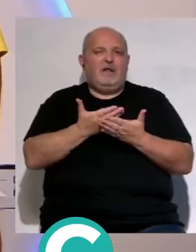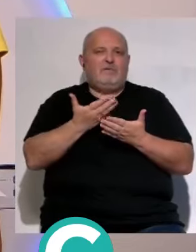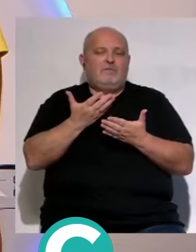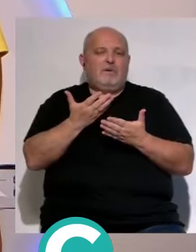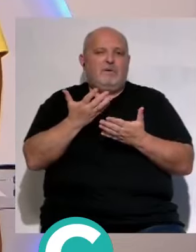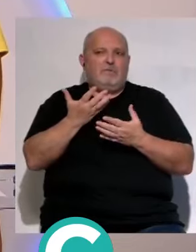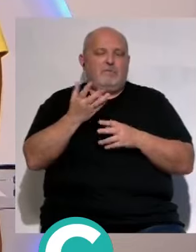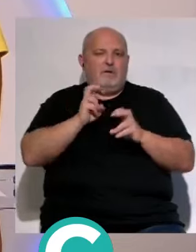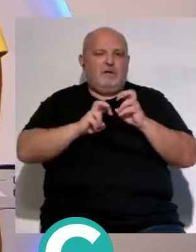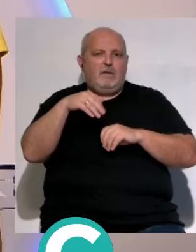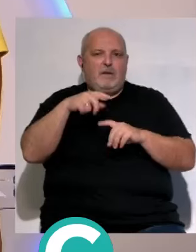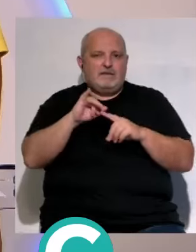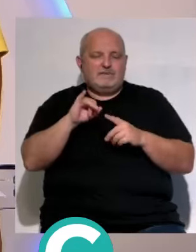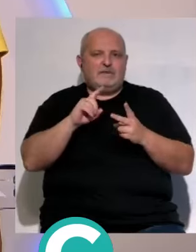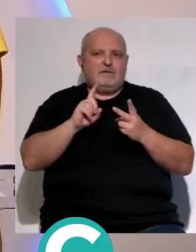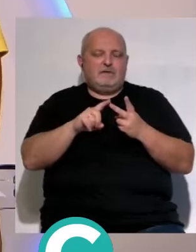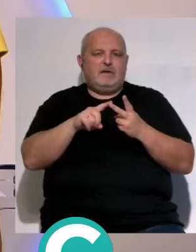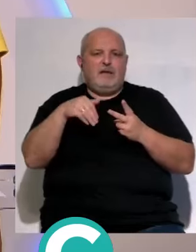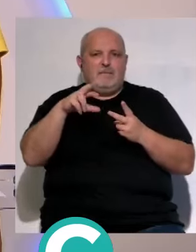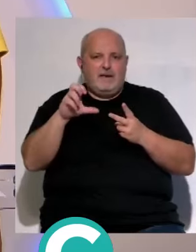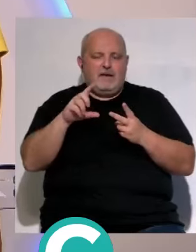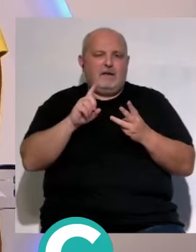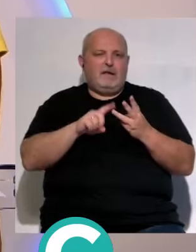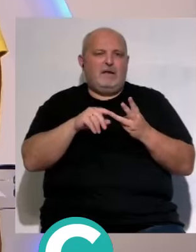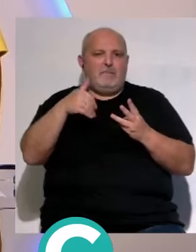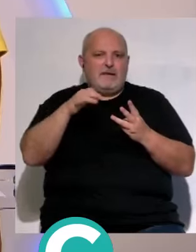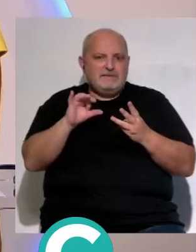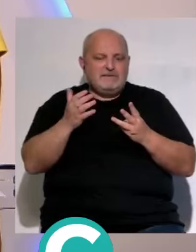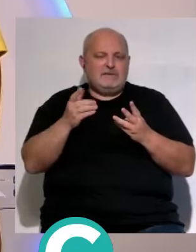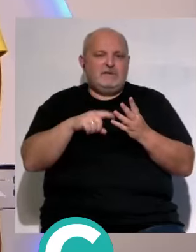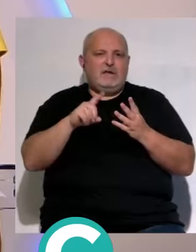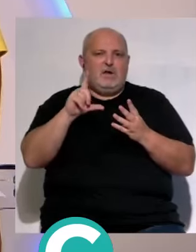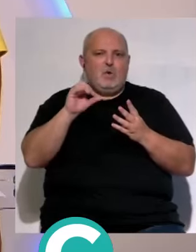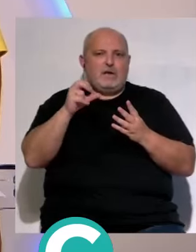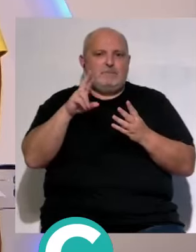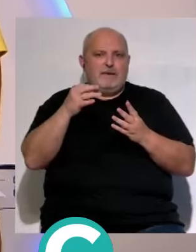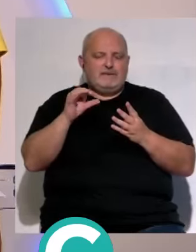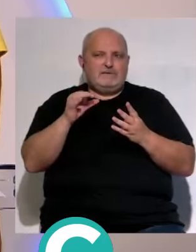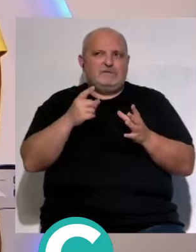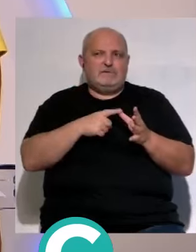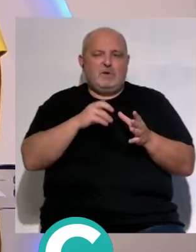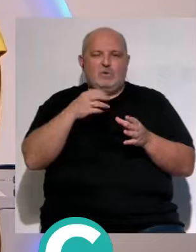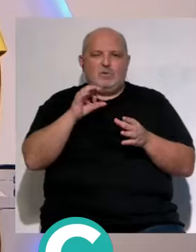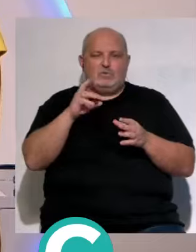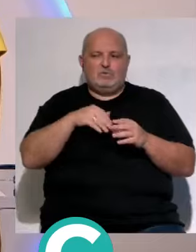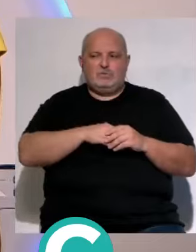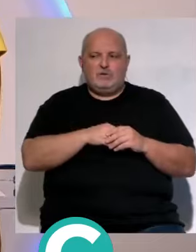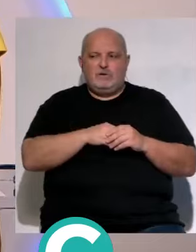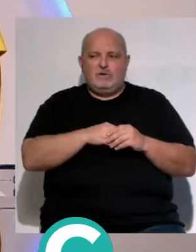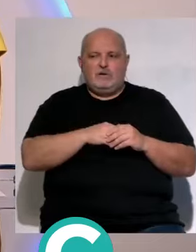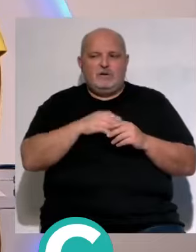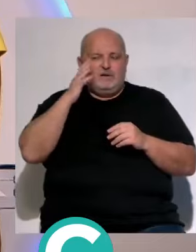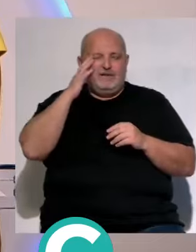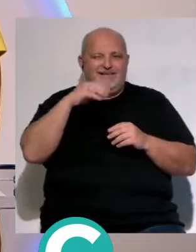tenido que tragar a Masi Gómez a Meret a Machi a Lucas Pires a Ususu a Samasegu